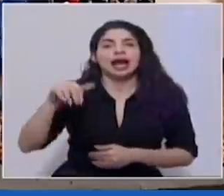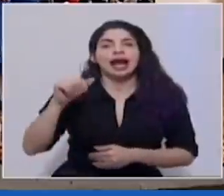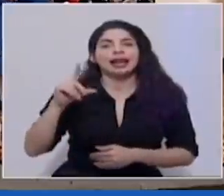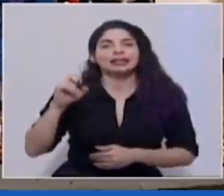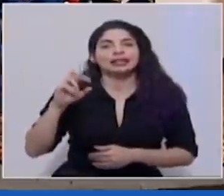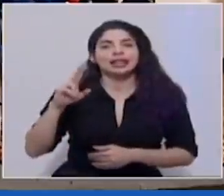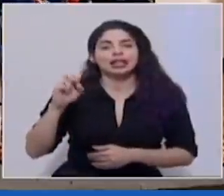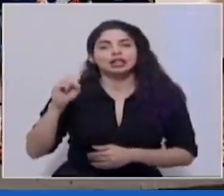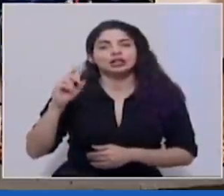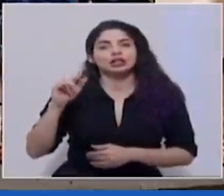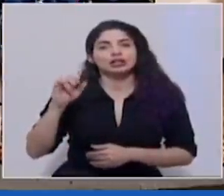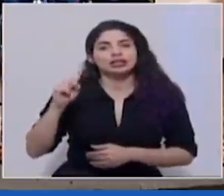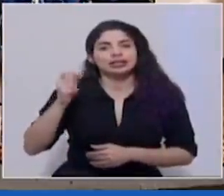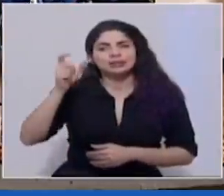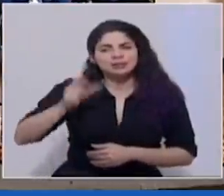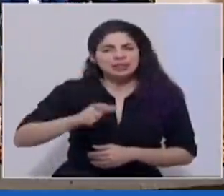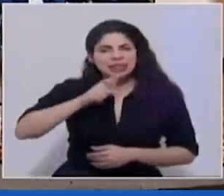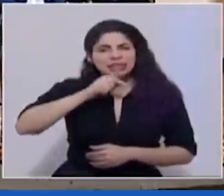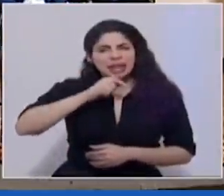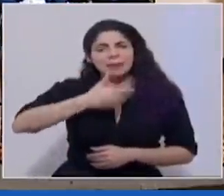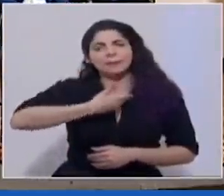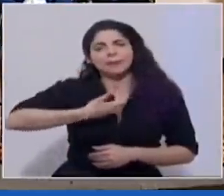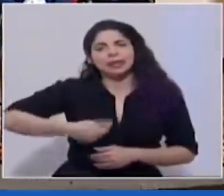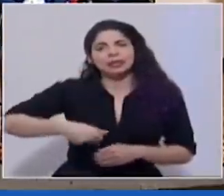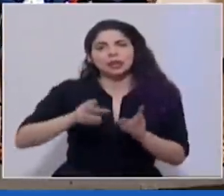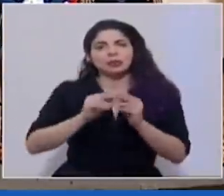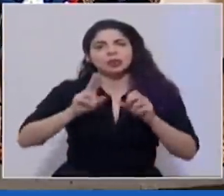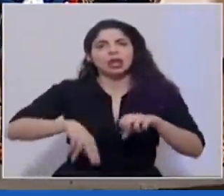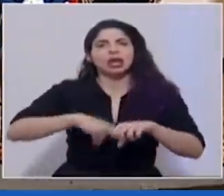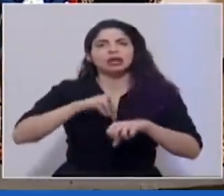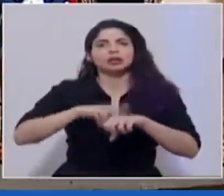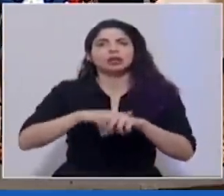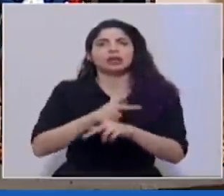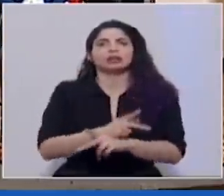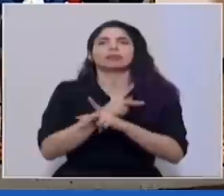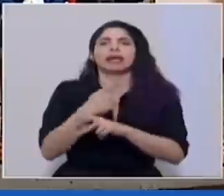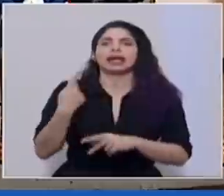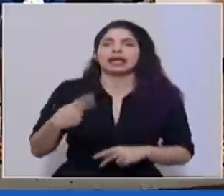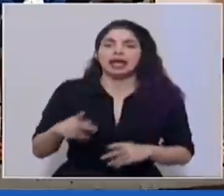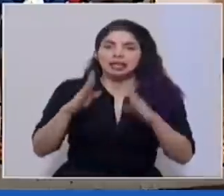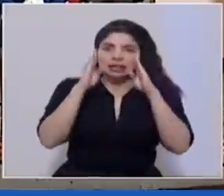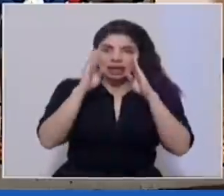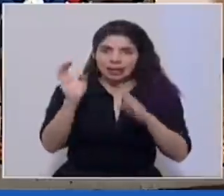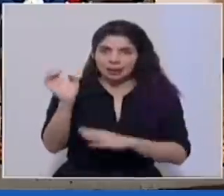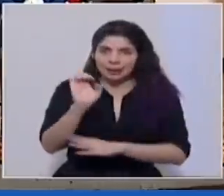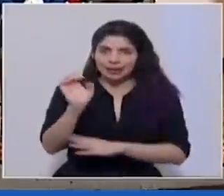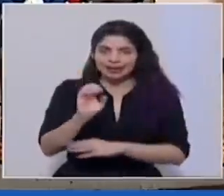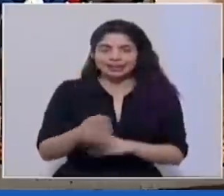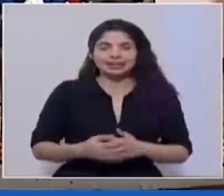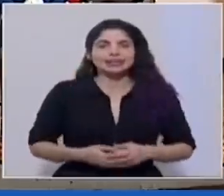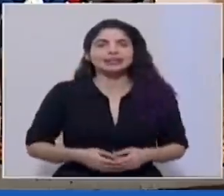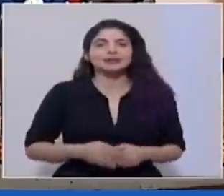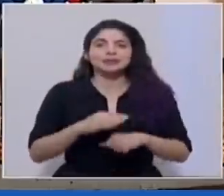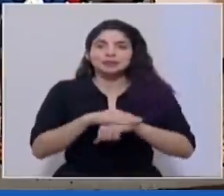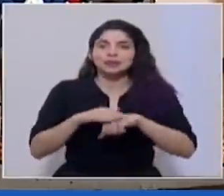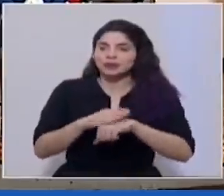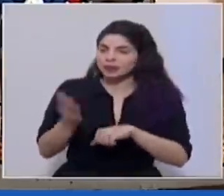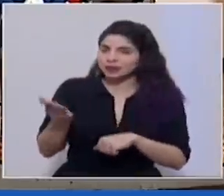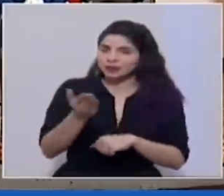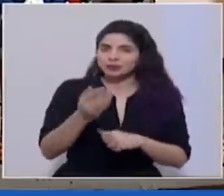Solís, presidente de la Comisión Nacional de Prevención de Riesgos y Atención de Emergencias. Por favor.